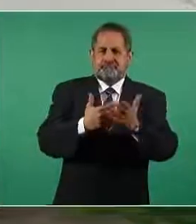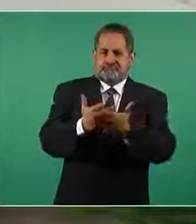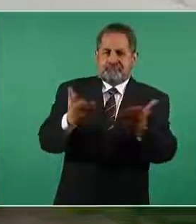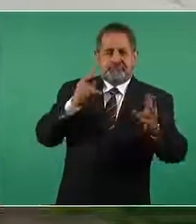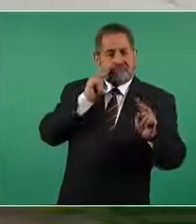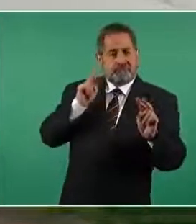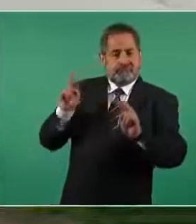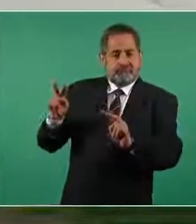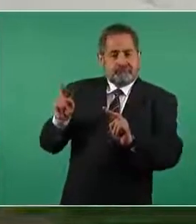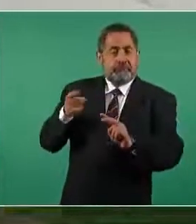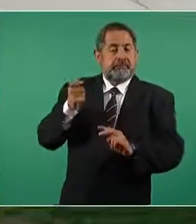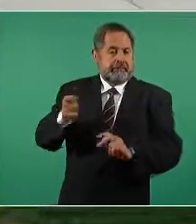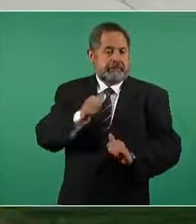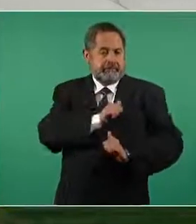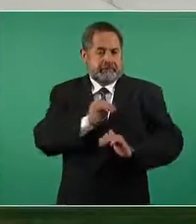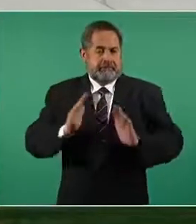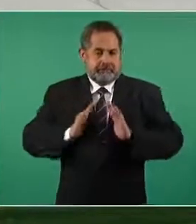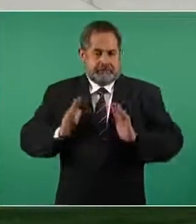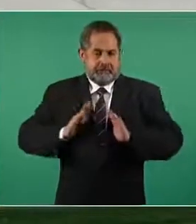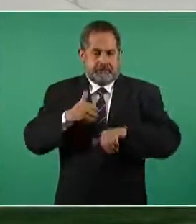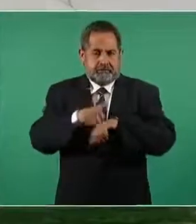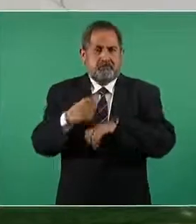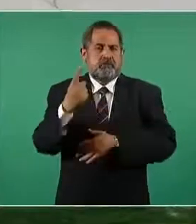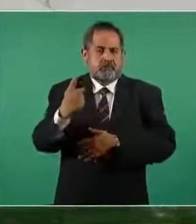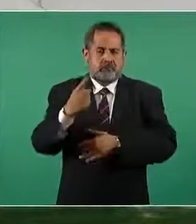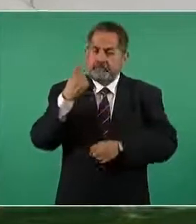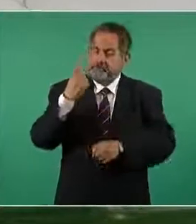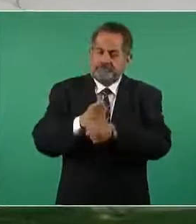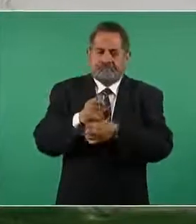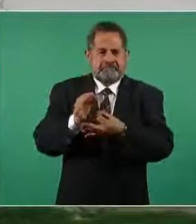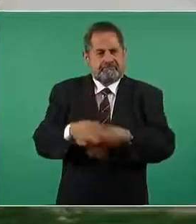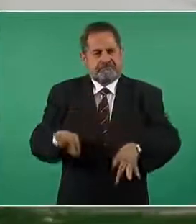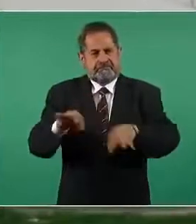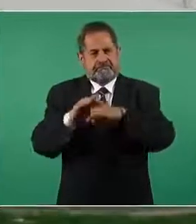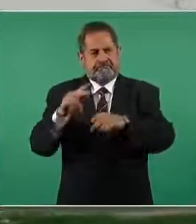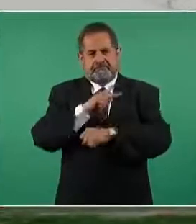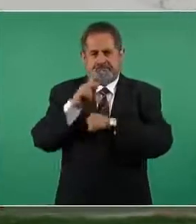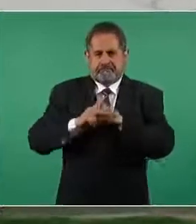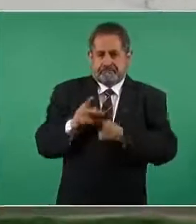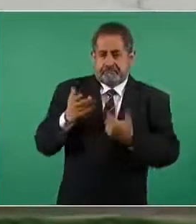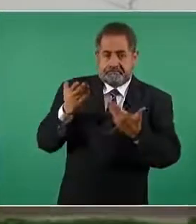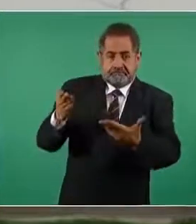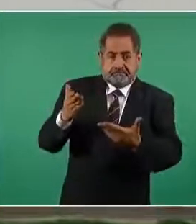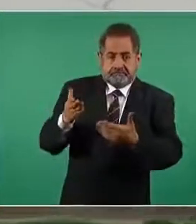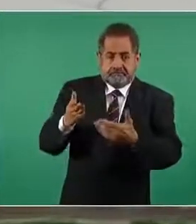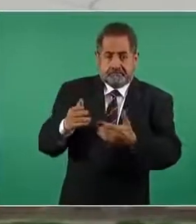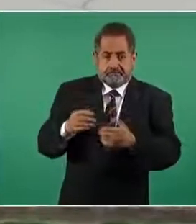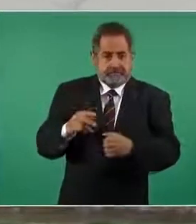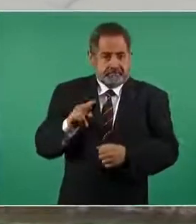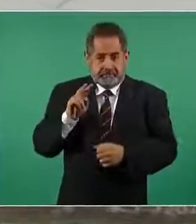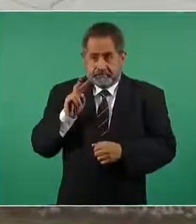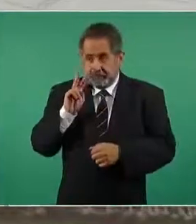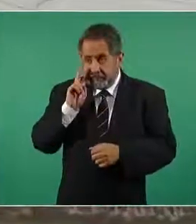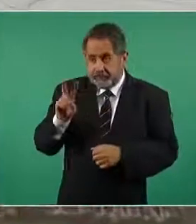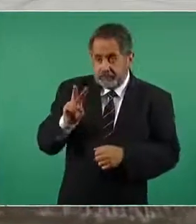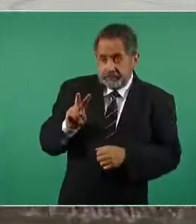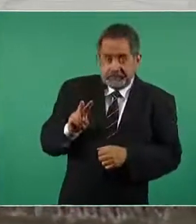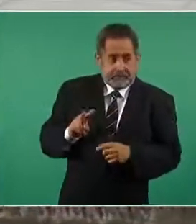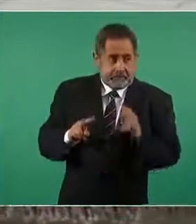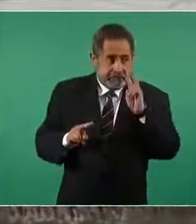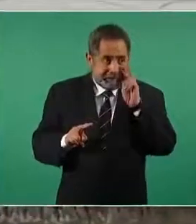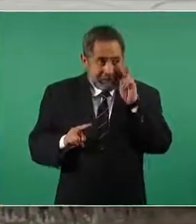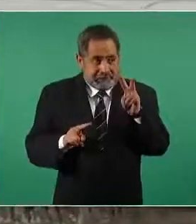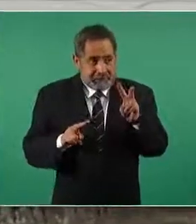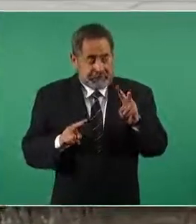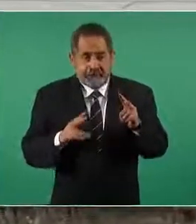ciudadanía que la base aérea militar número uno la más importante del país ya está operando al 100